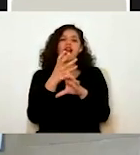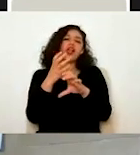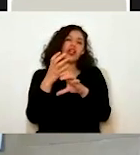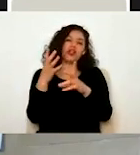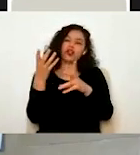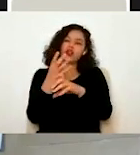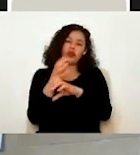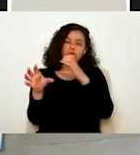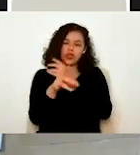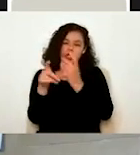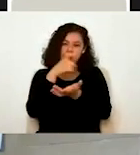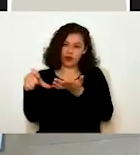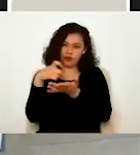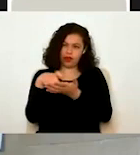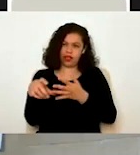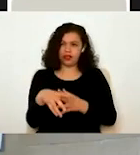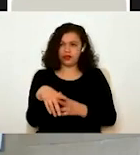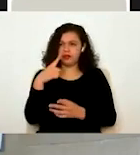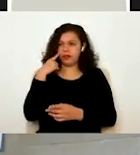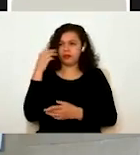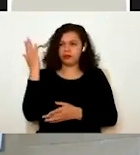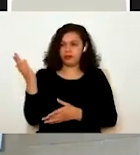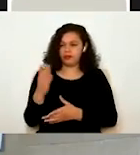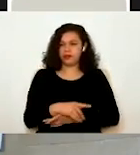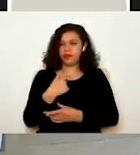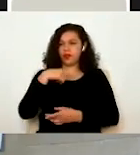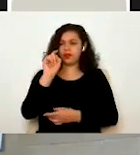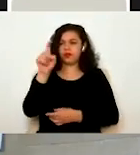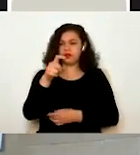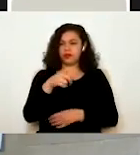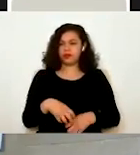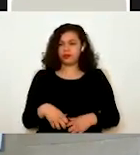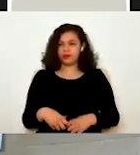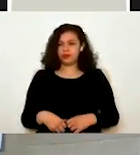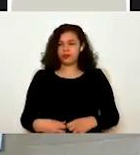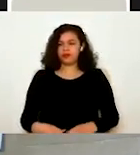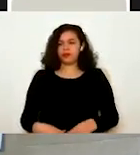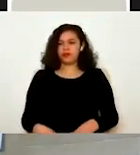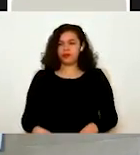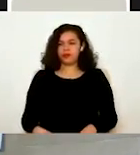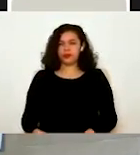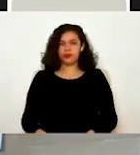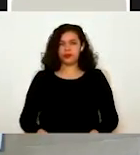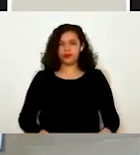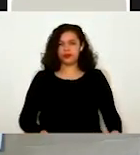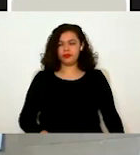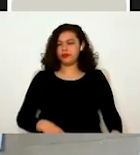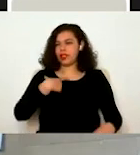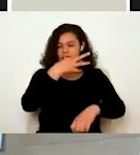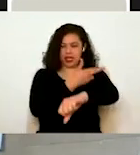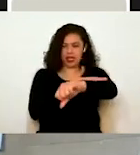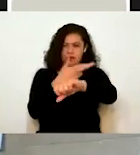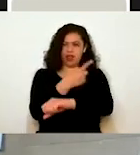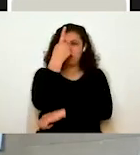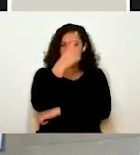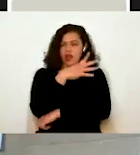Este que está aquí, enajenación de bienes. Le voy a dar clic. Y si se fijan, bueno, aquí yo tengo una serie de trámites. En este caso es uno,